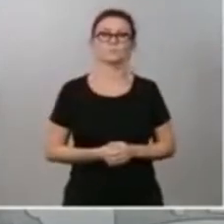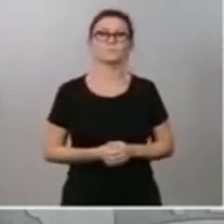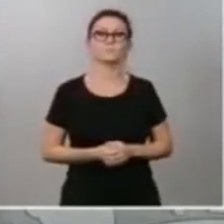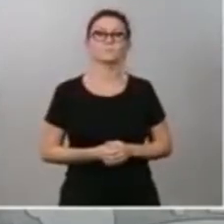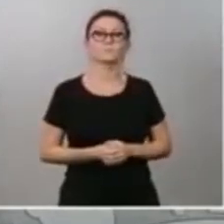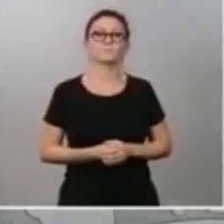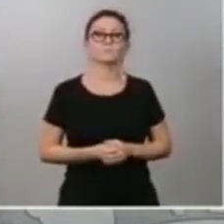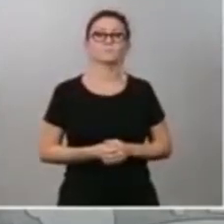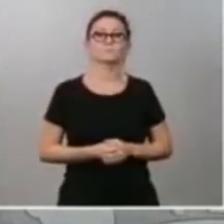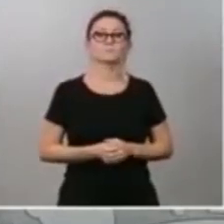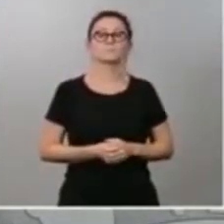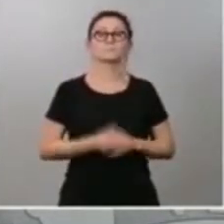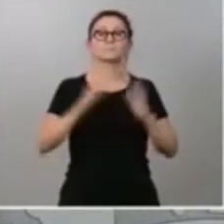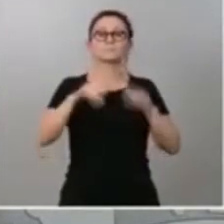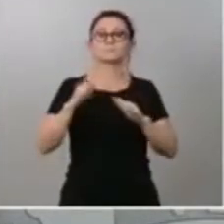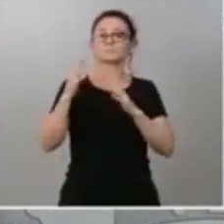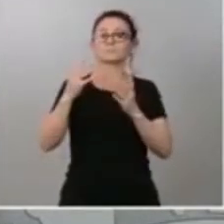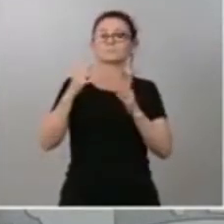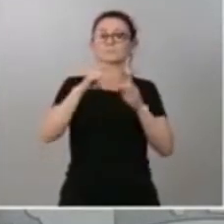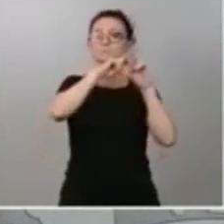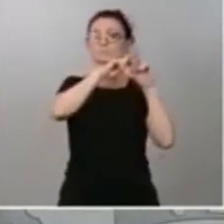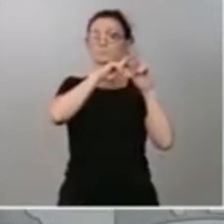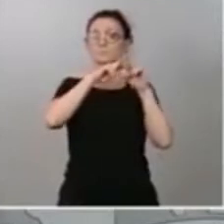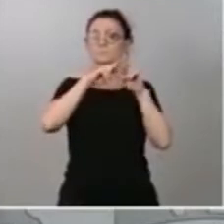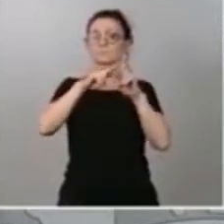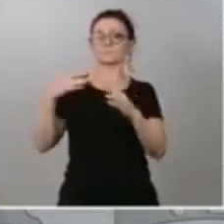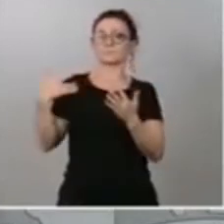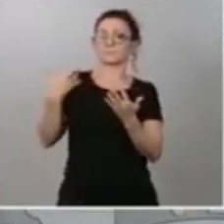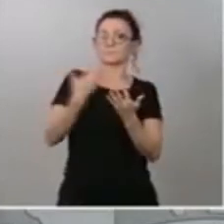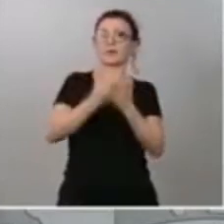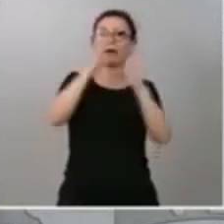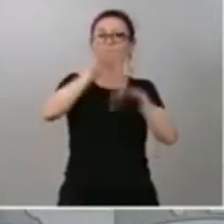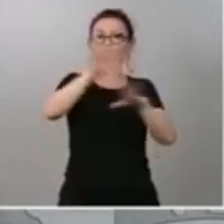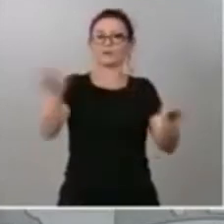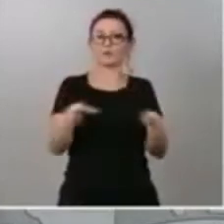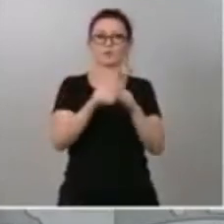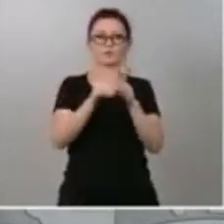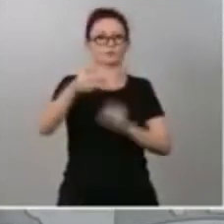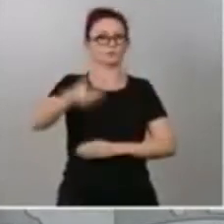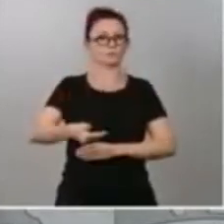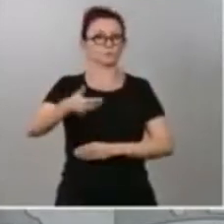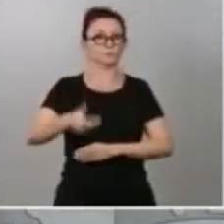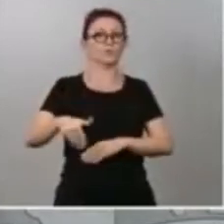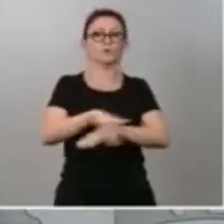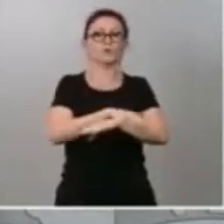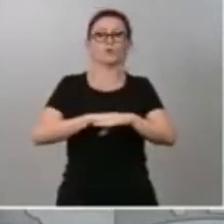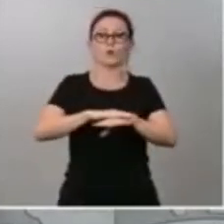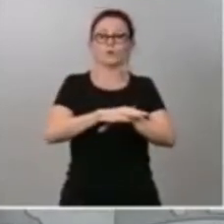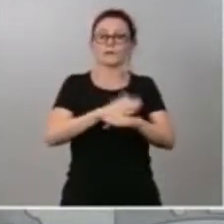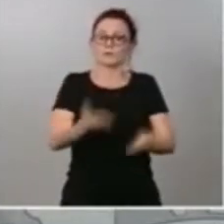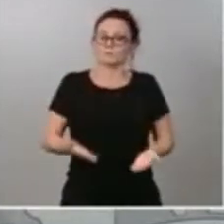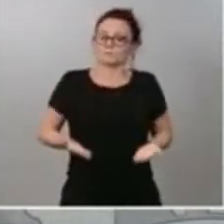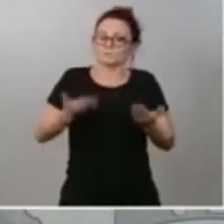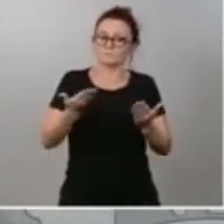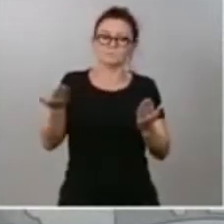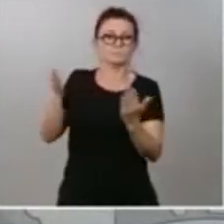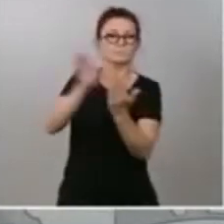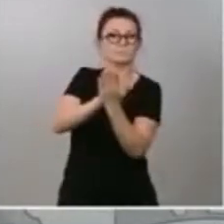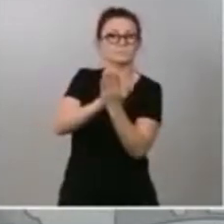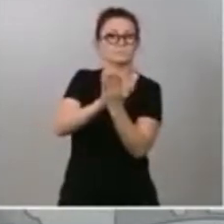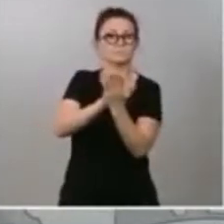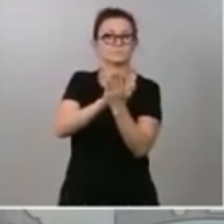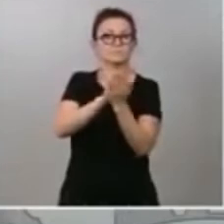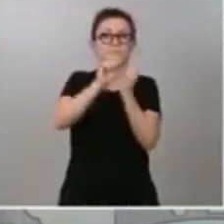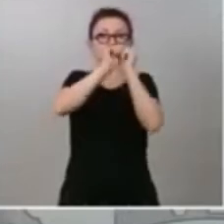extraer, a mi juicio, una gran conclusión, y es que el gobierno se ha volcado en la lucha contra la pandemia. Pero, además, la acción del